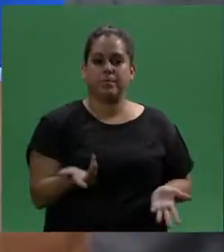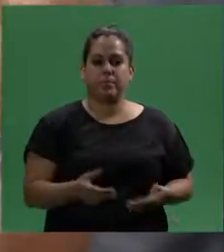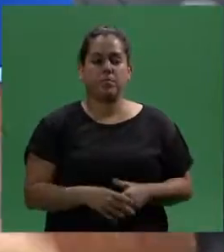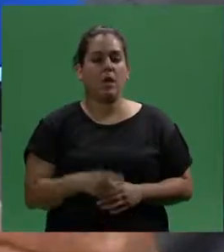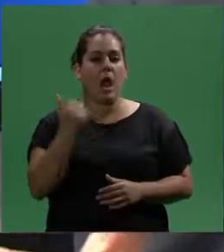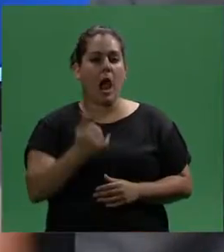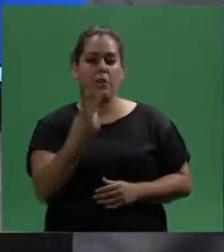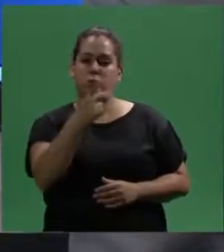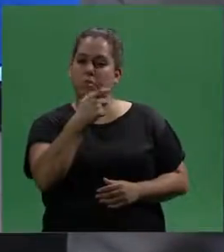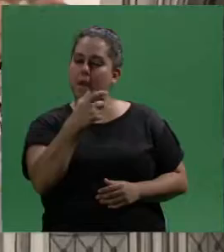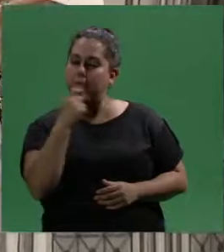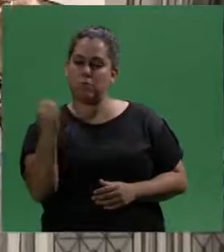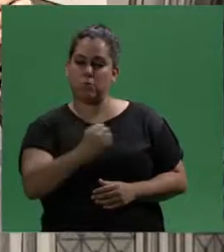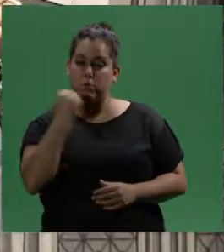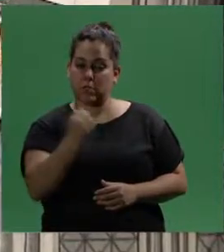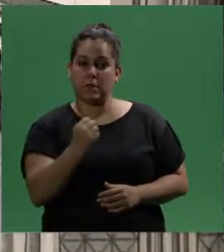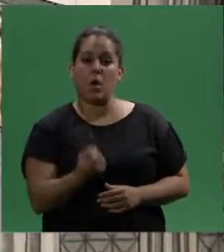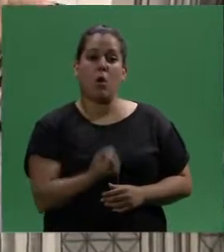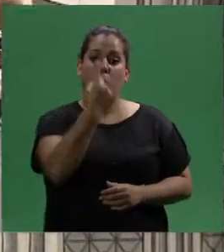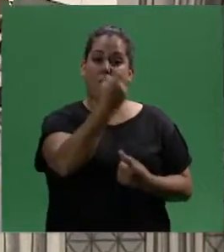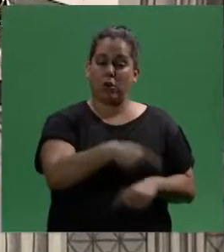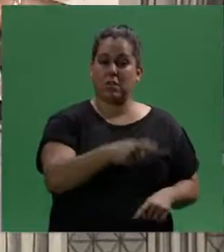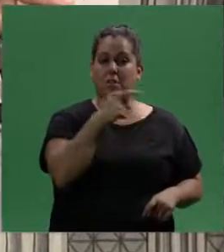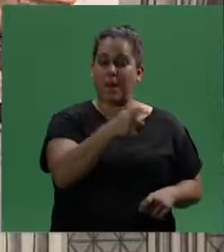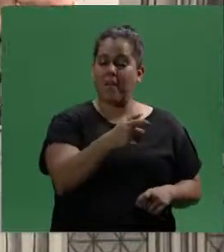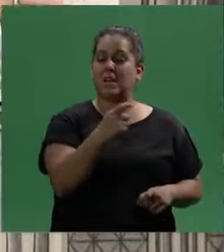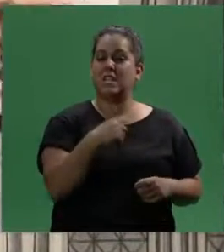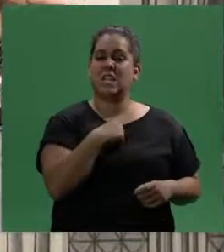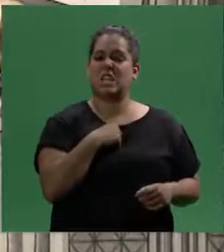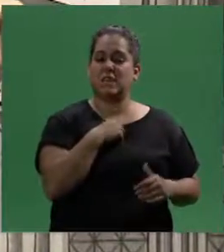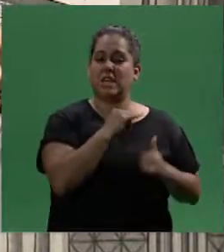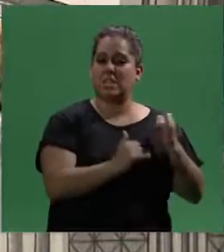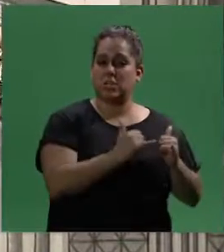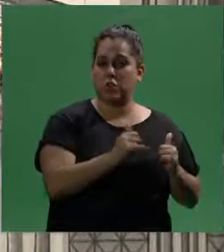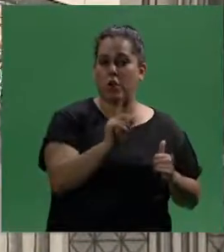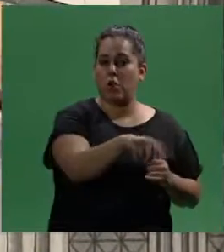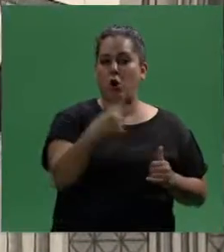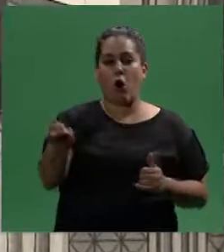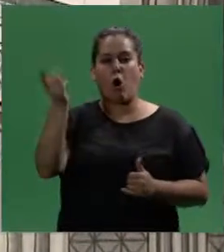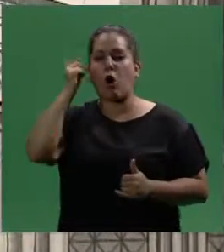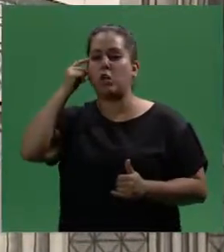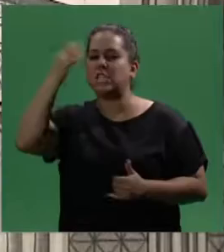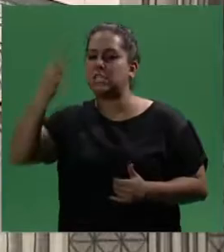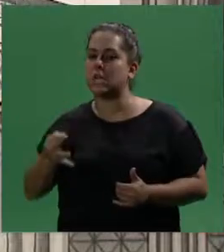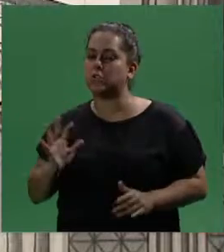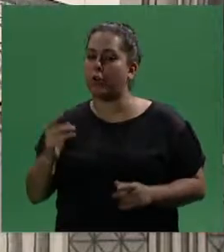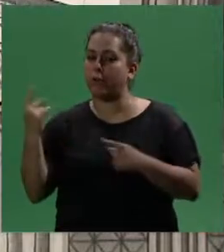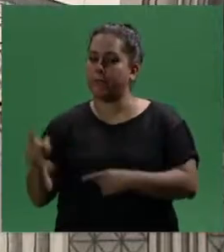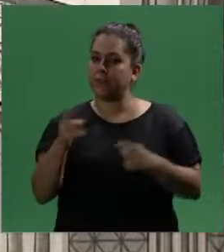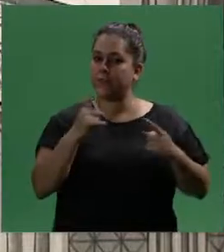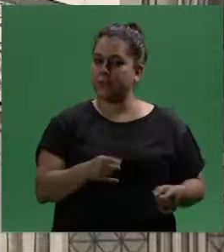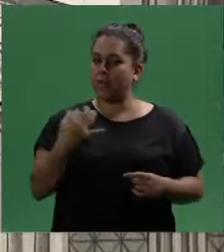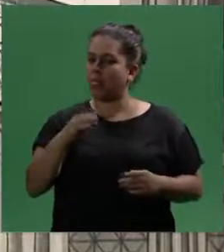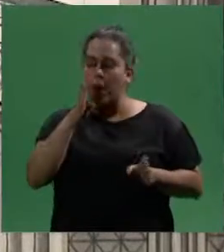Creo que hay palabras que hay tener muy en cuenta. Por un lado, lo que es la sensibilidad de la gente y la concientización. Exacto.